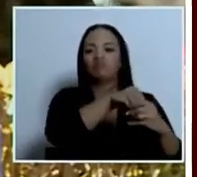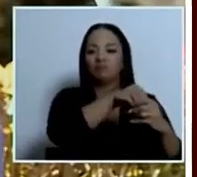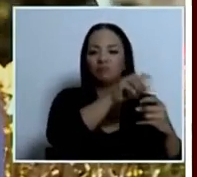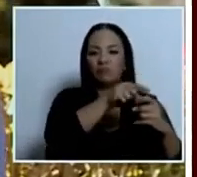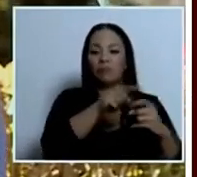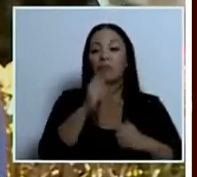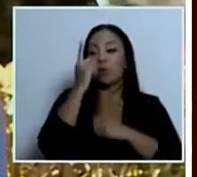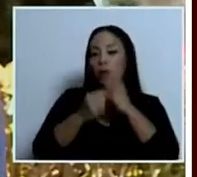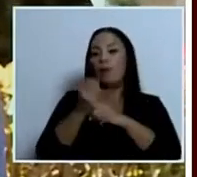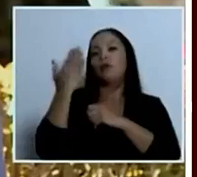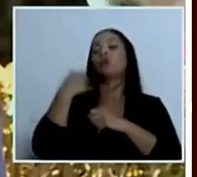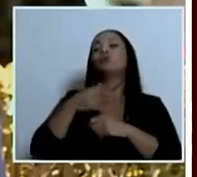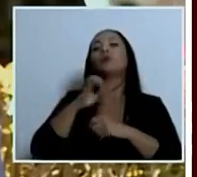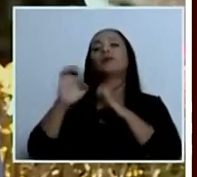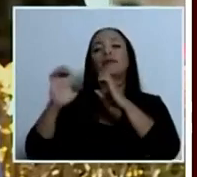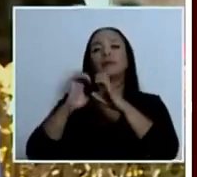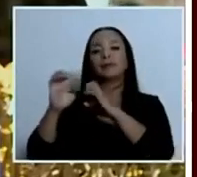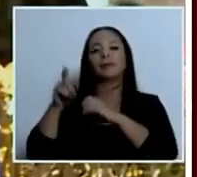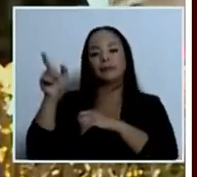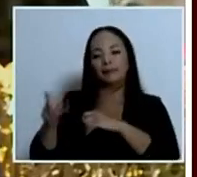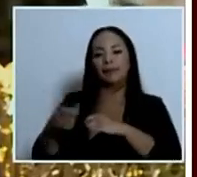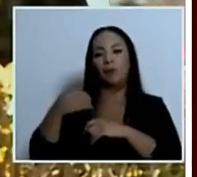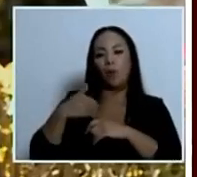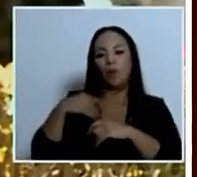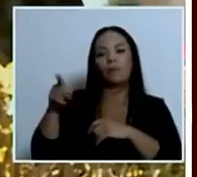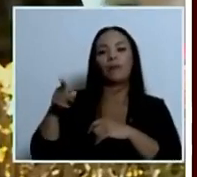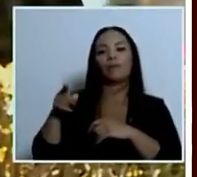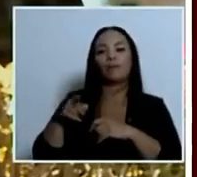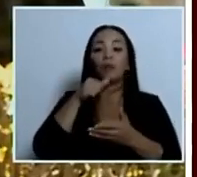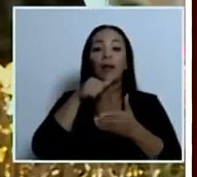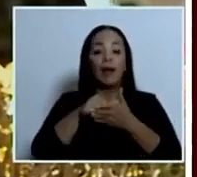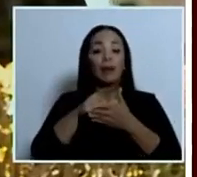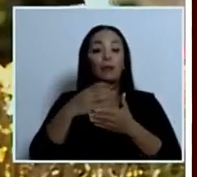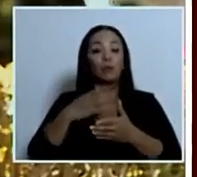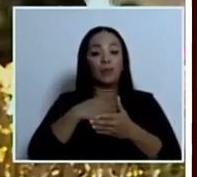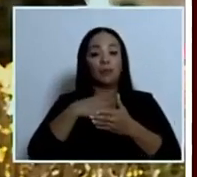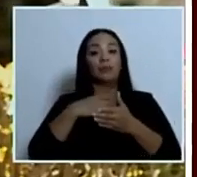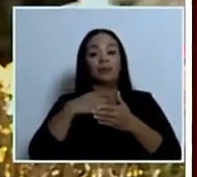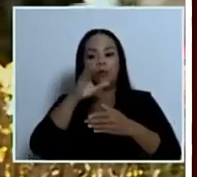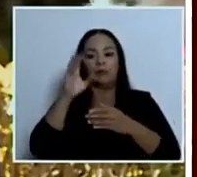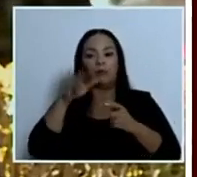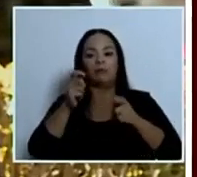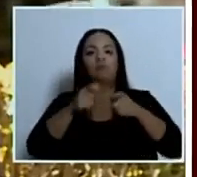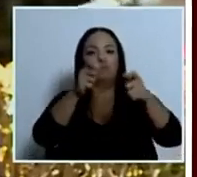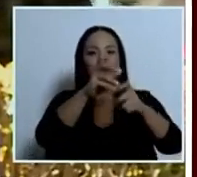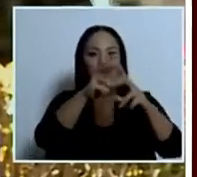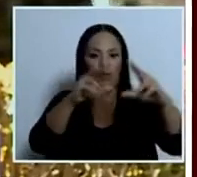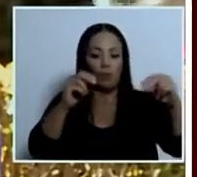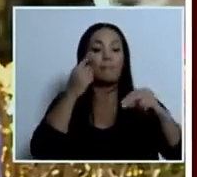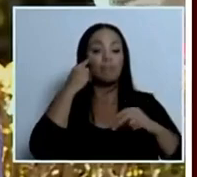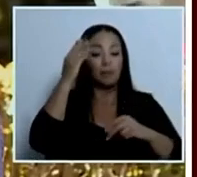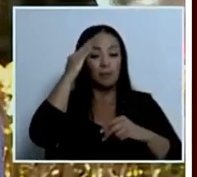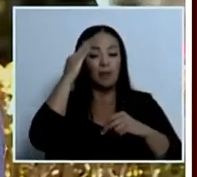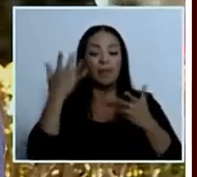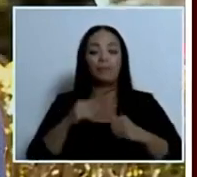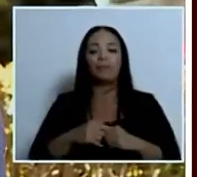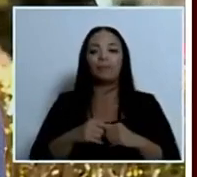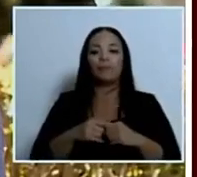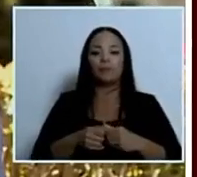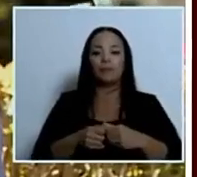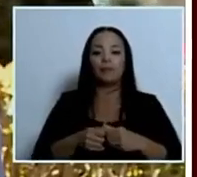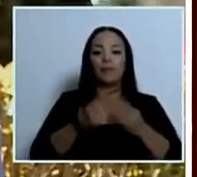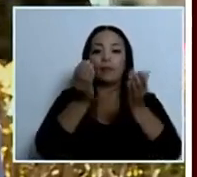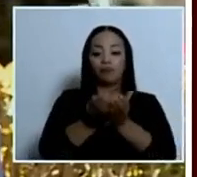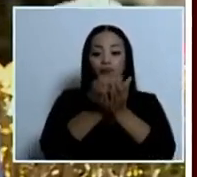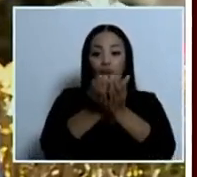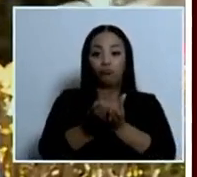por la carta de protesta que presentó Costa Rica ante Nicaragua sabemos que las naves nicaragüenses pasan las